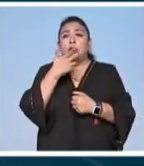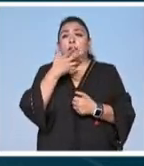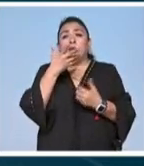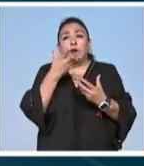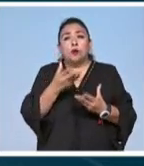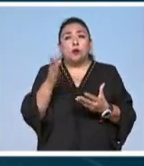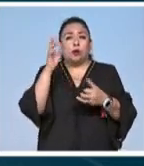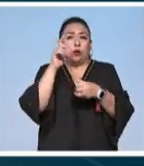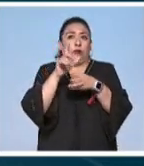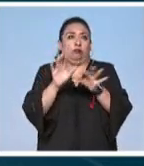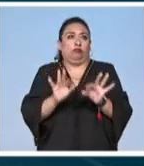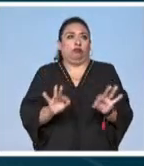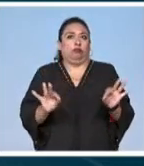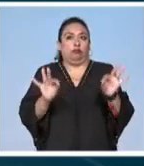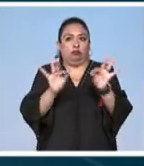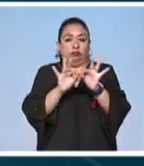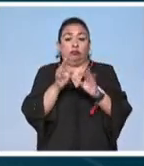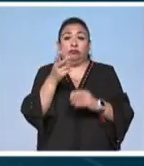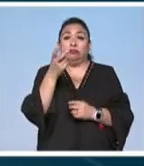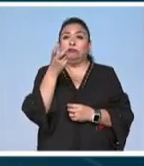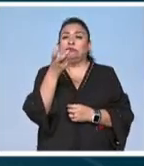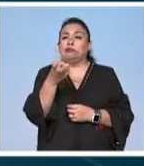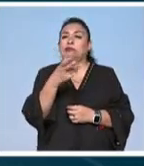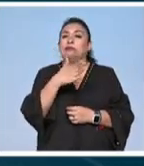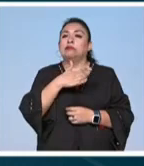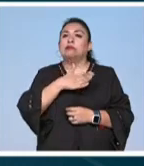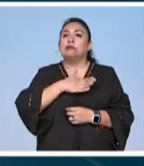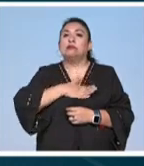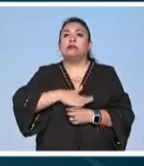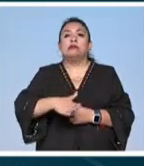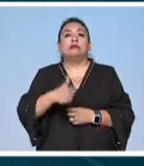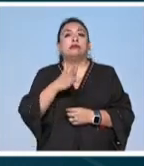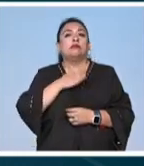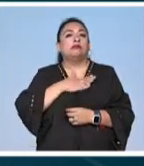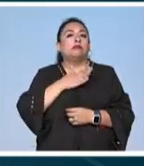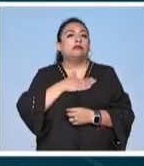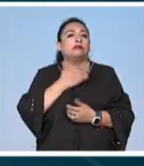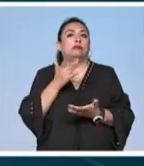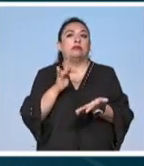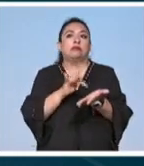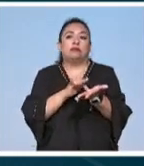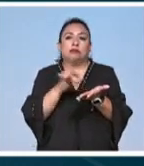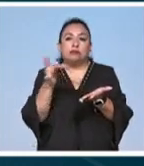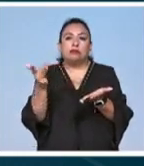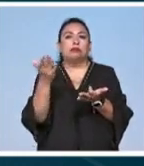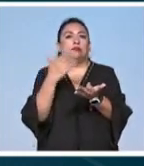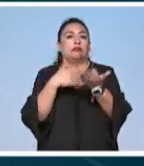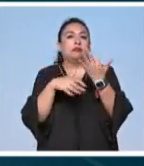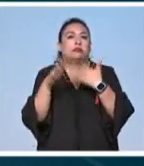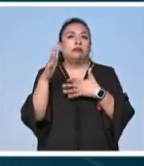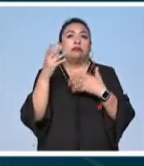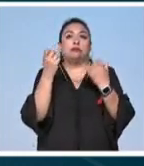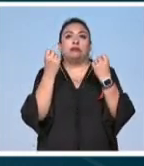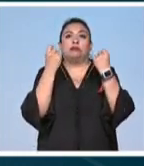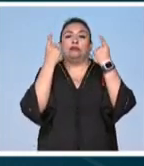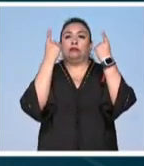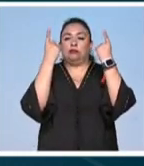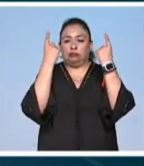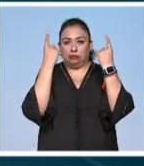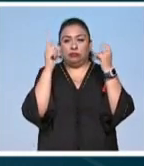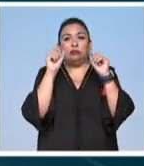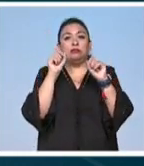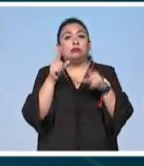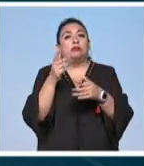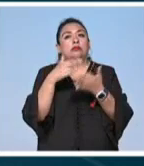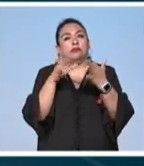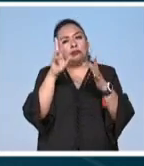riqueza cultural y eso merece todo nuestro agradecimiento toda nuestra admiración y